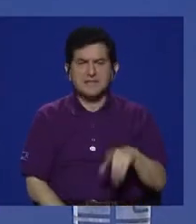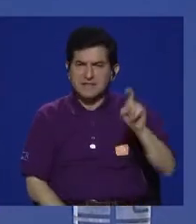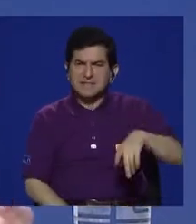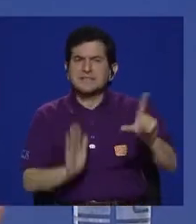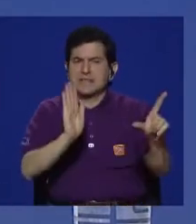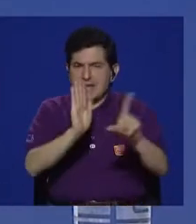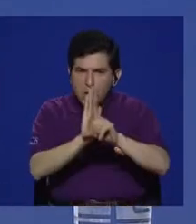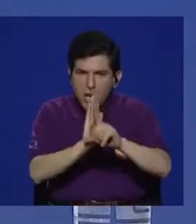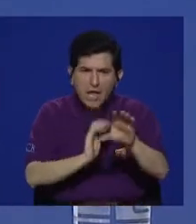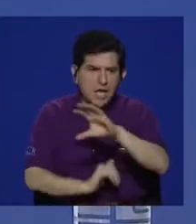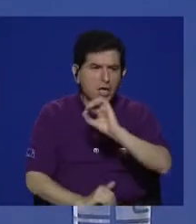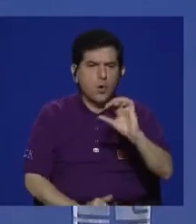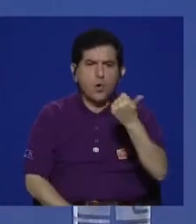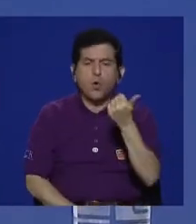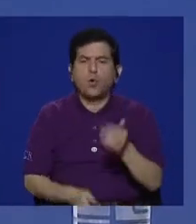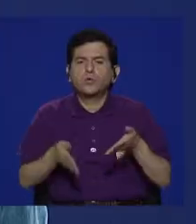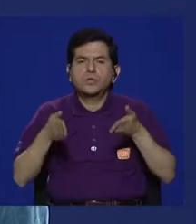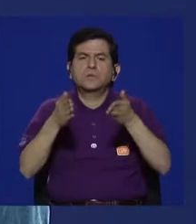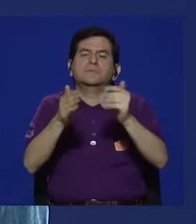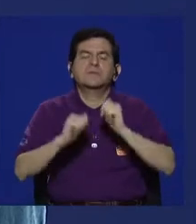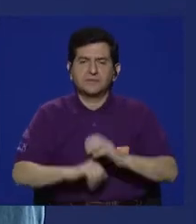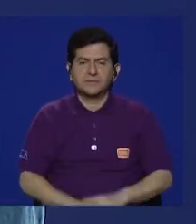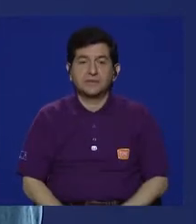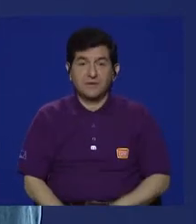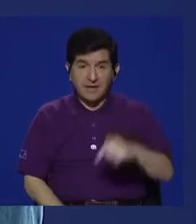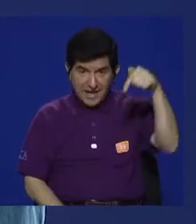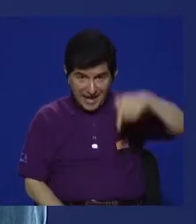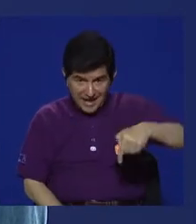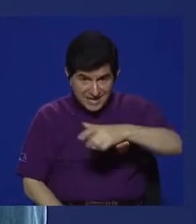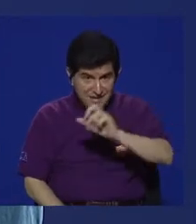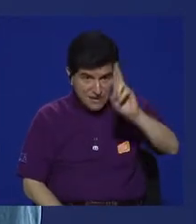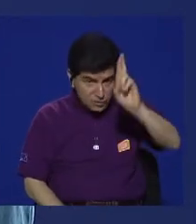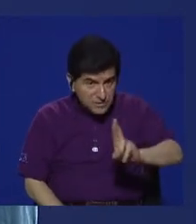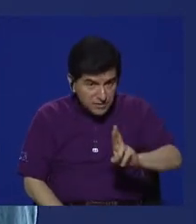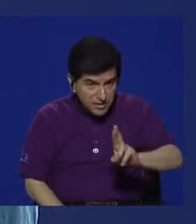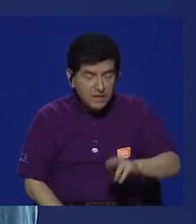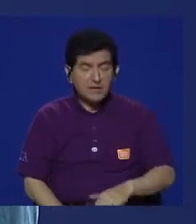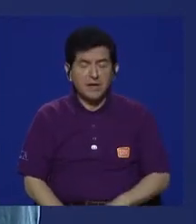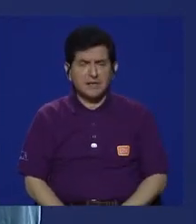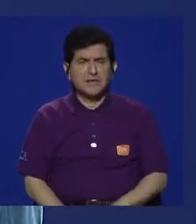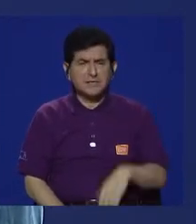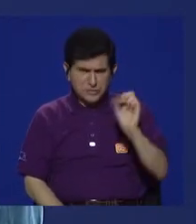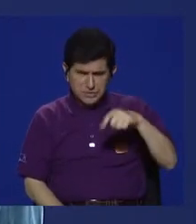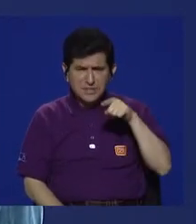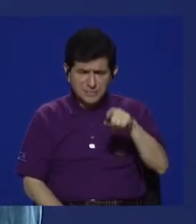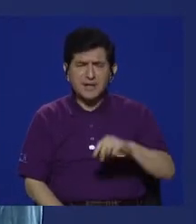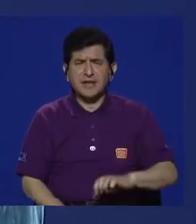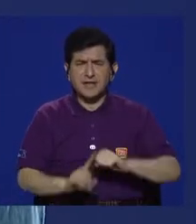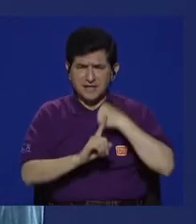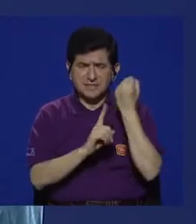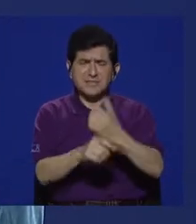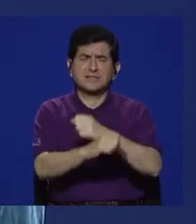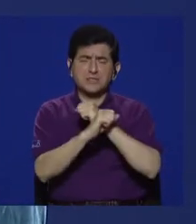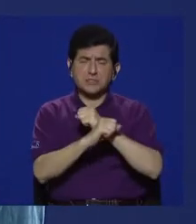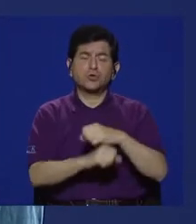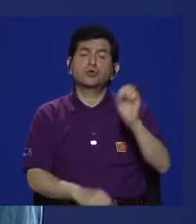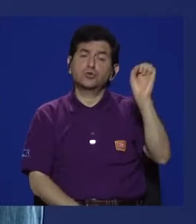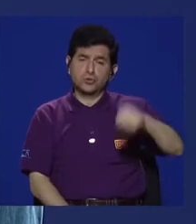legislación o existe alguna otra vía? Aquí en Costa Rica. Costa Rica, para garantizar eso. Sí,